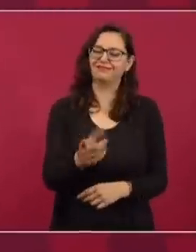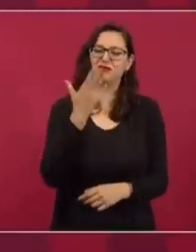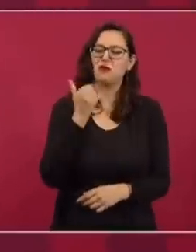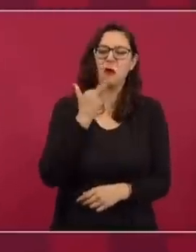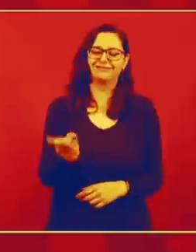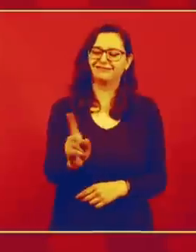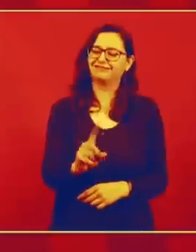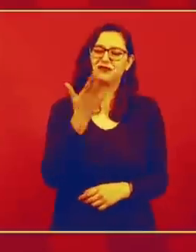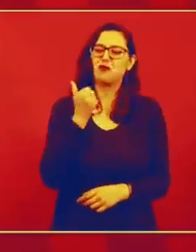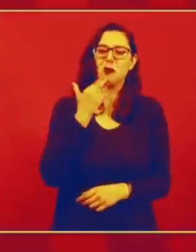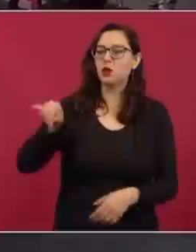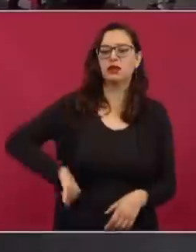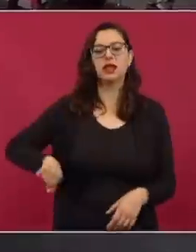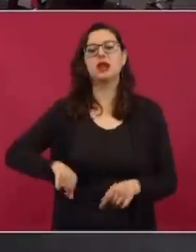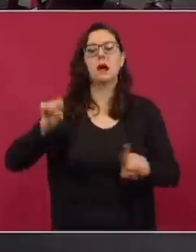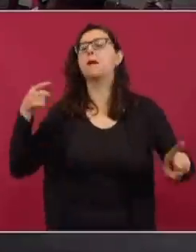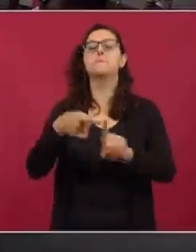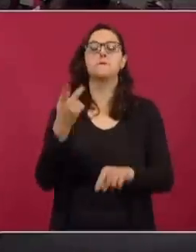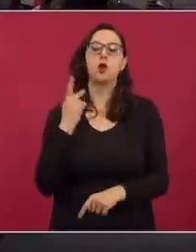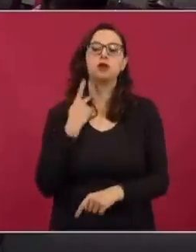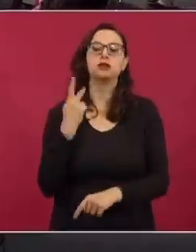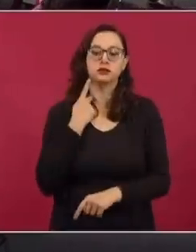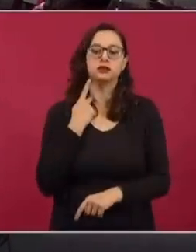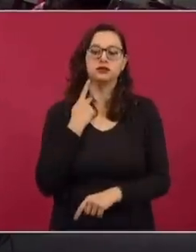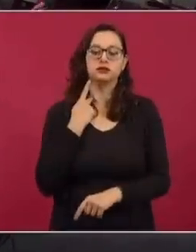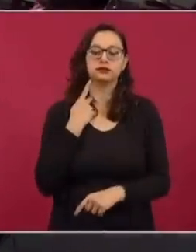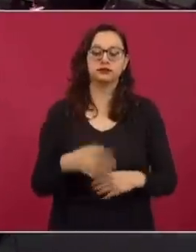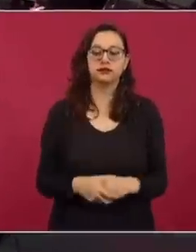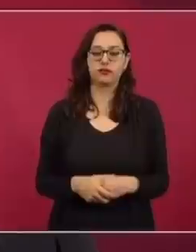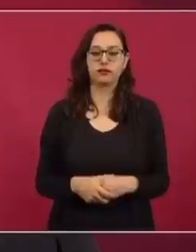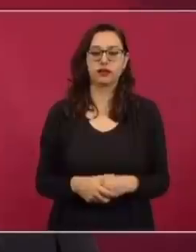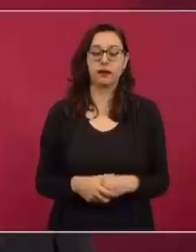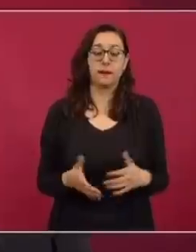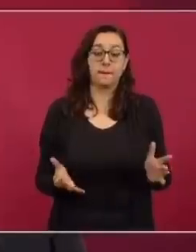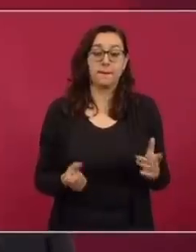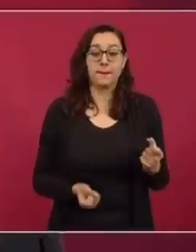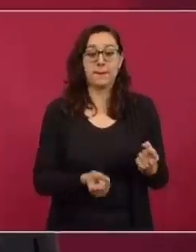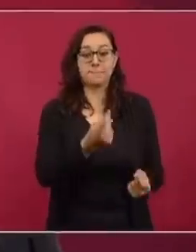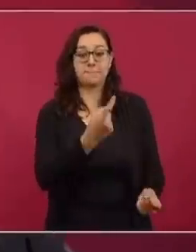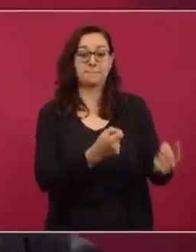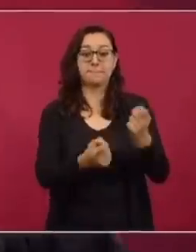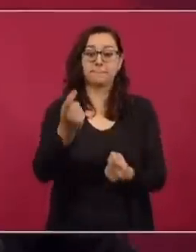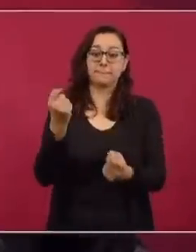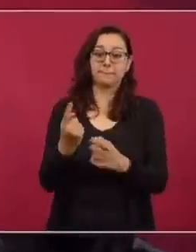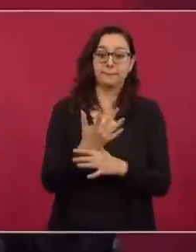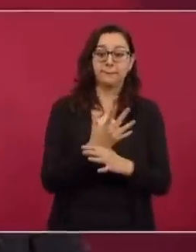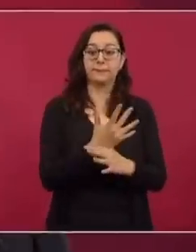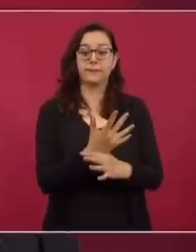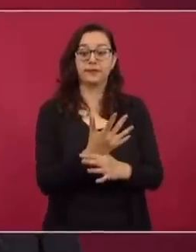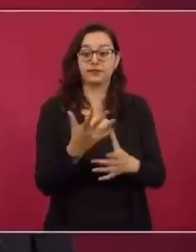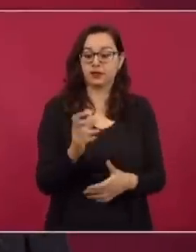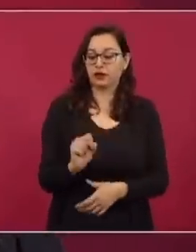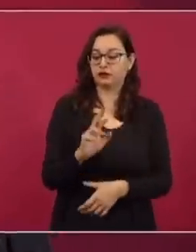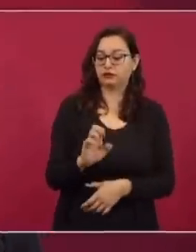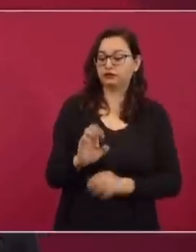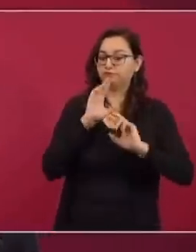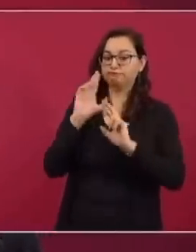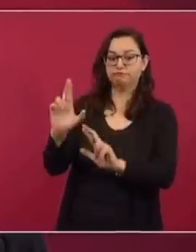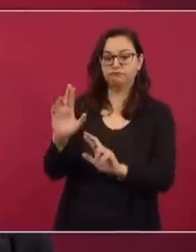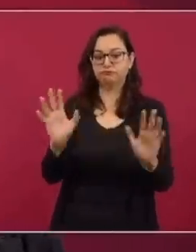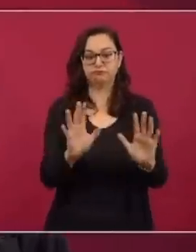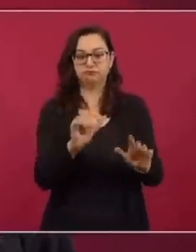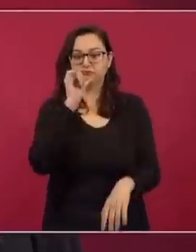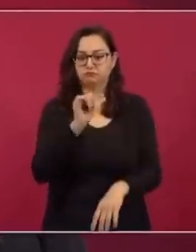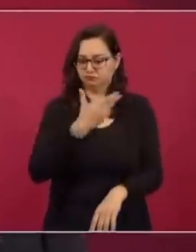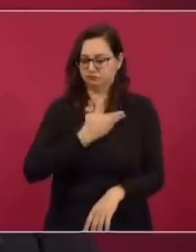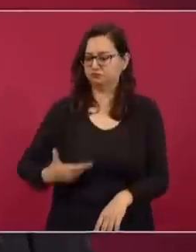entero político. Entonces, para los que decían del por qué no contestaba la Secretaría Relaciones Exteriores y